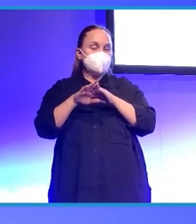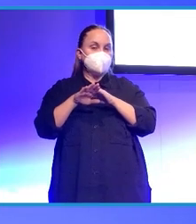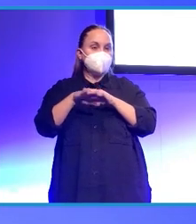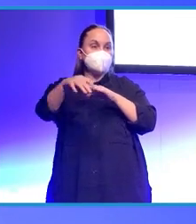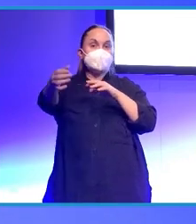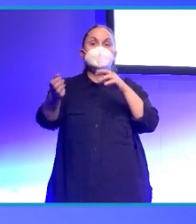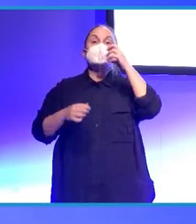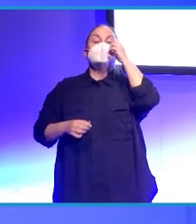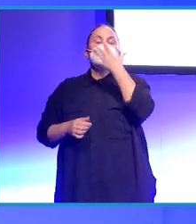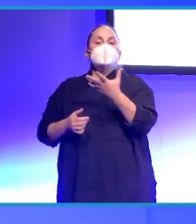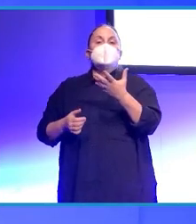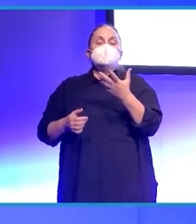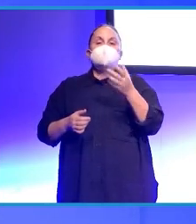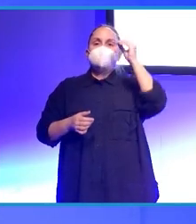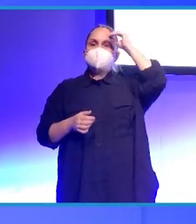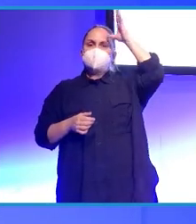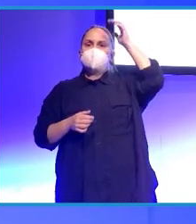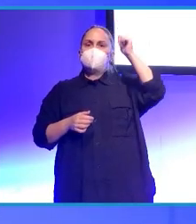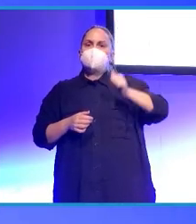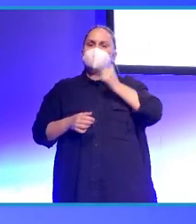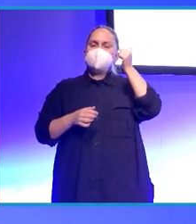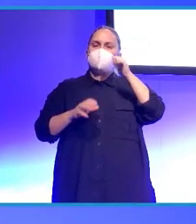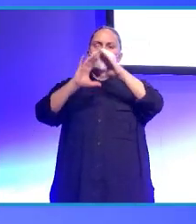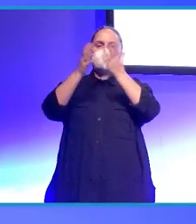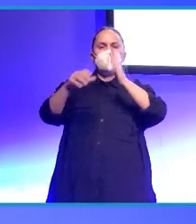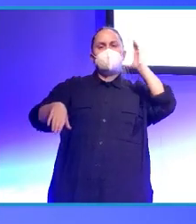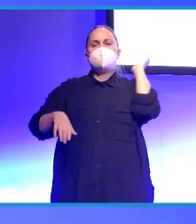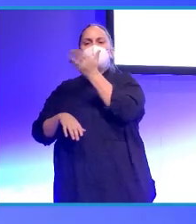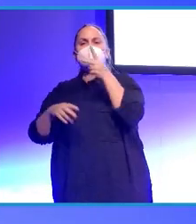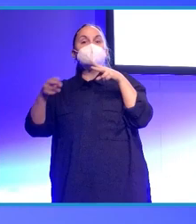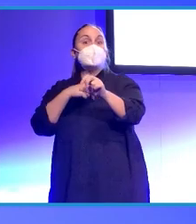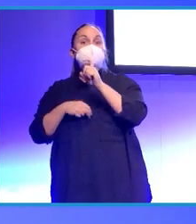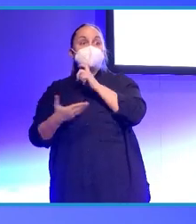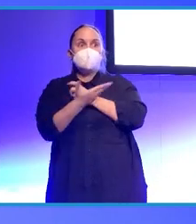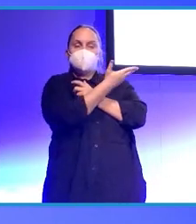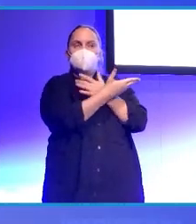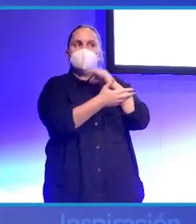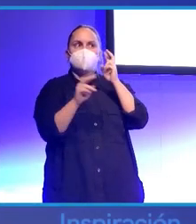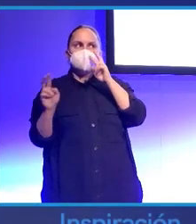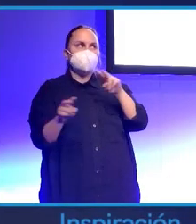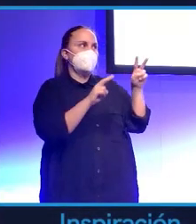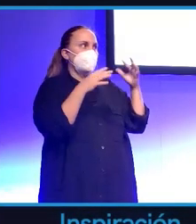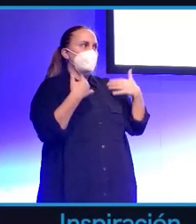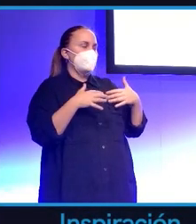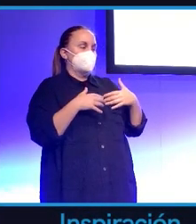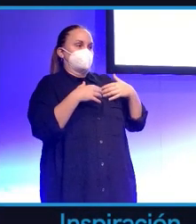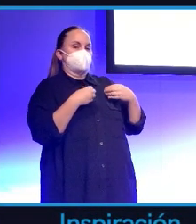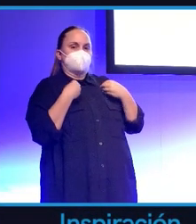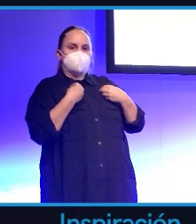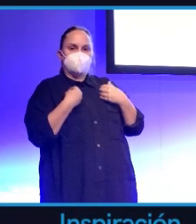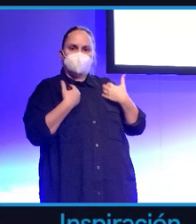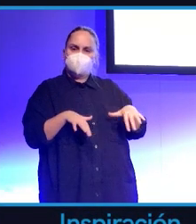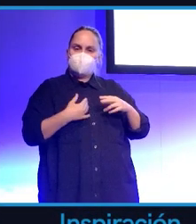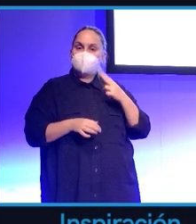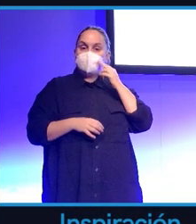Bueno, ¿cómo evitar que una inteligencia artificial destruya el mundo? Sé que puede ser un titular un poco alarmante. Estamos ya acabando esta